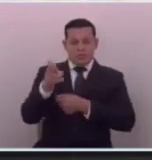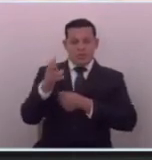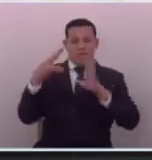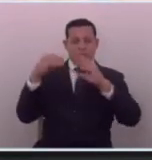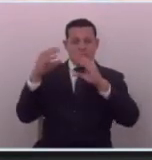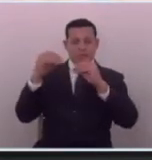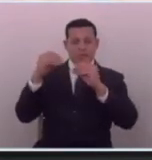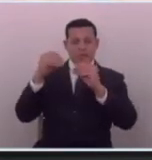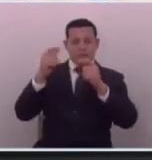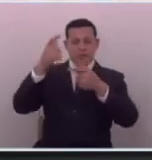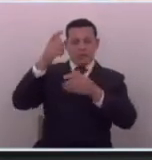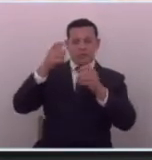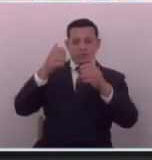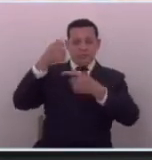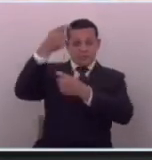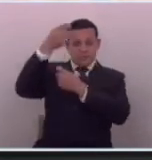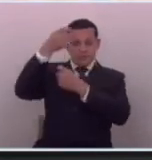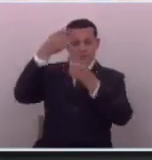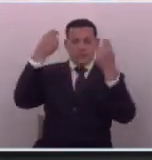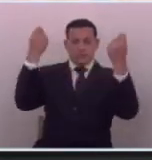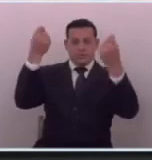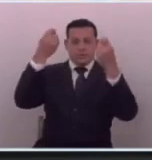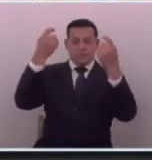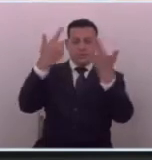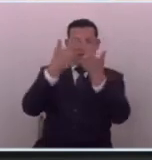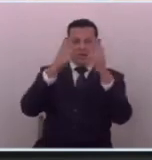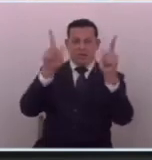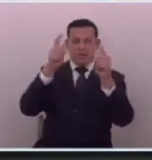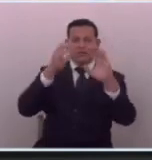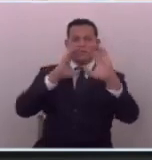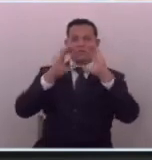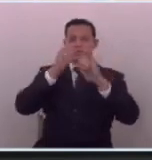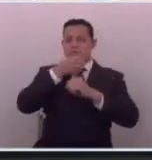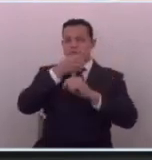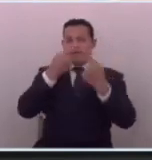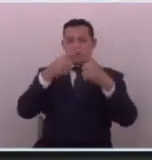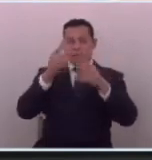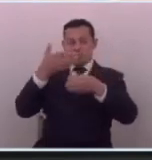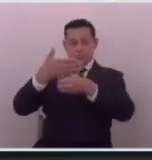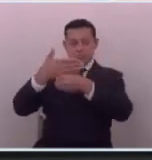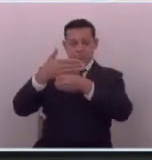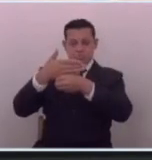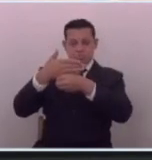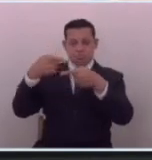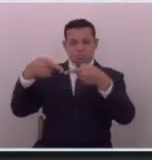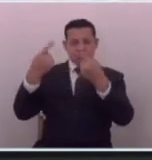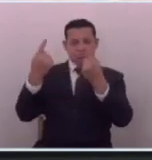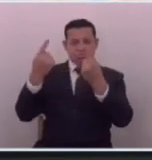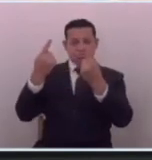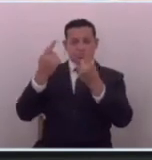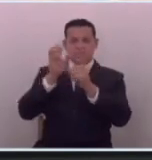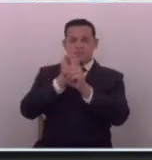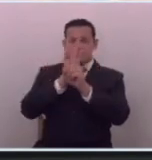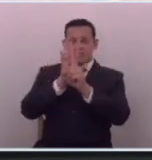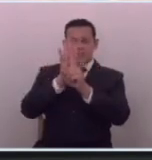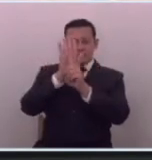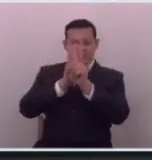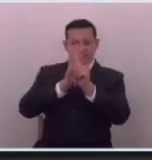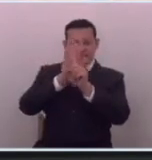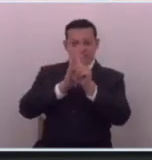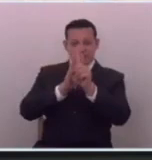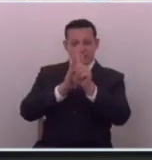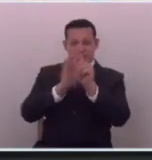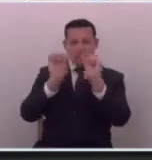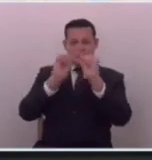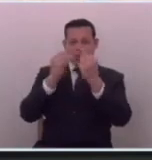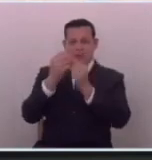hablando de un pronunciamiento por la libertad de prensa pero la oposición que cariñosamente le digo